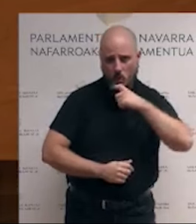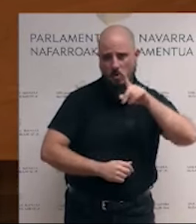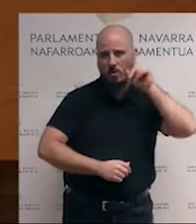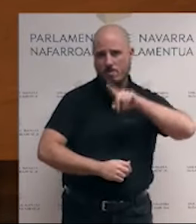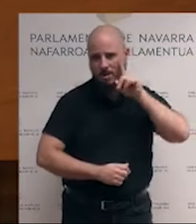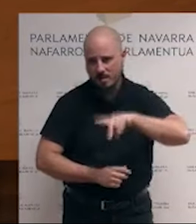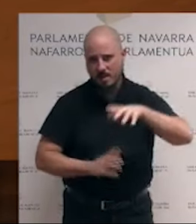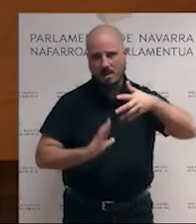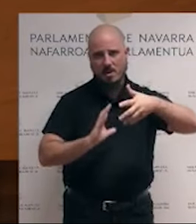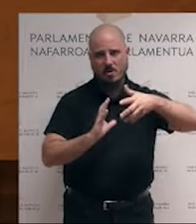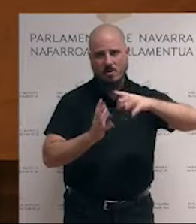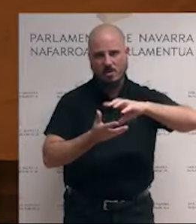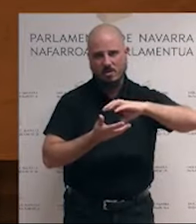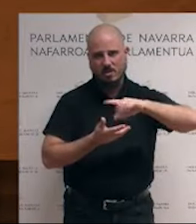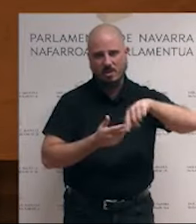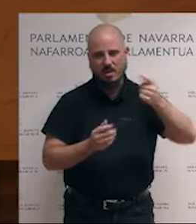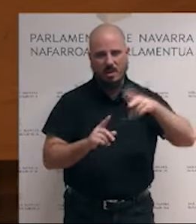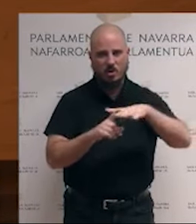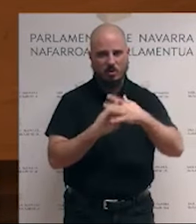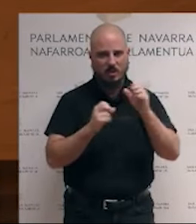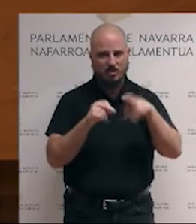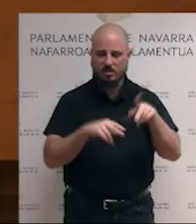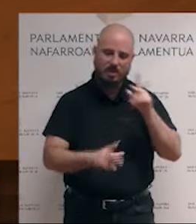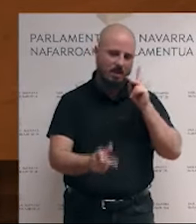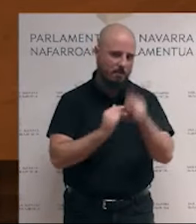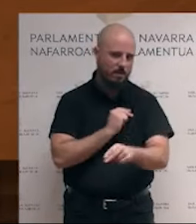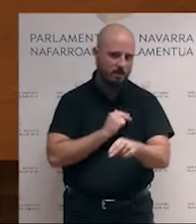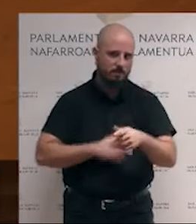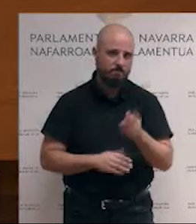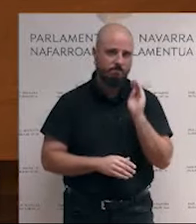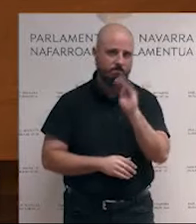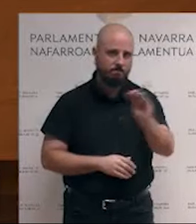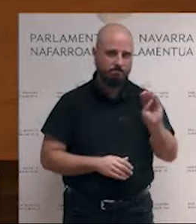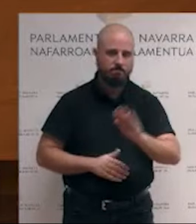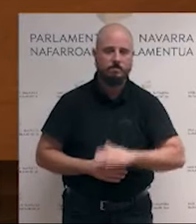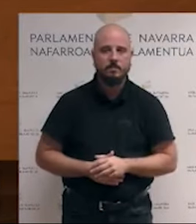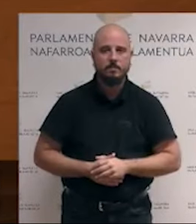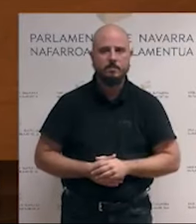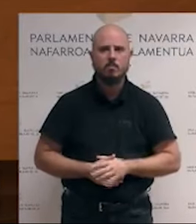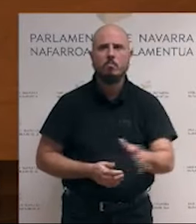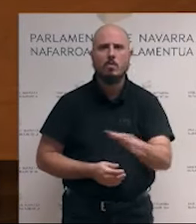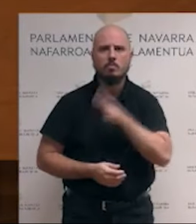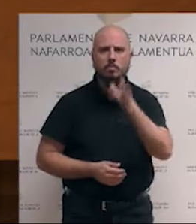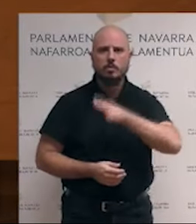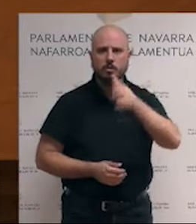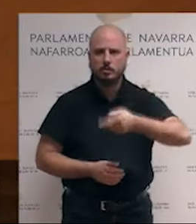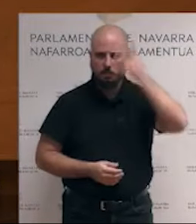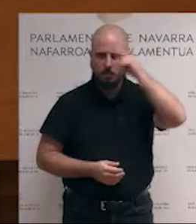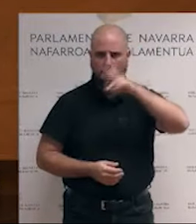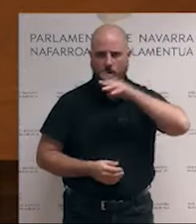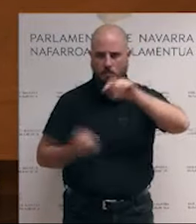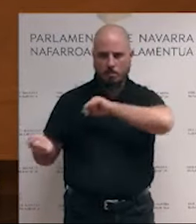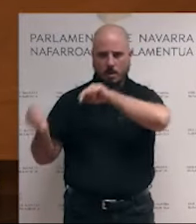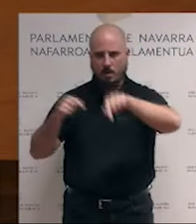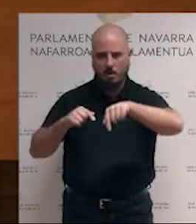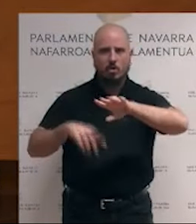o noticias descontextualizadas. Y hay muchas razones para preocuparse por las migraciones, no desde luego